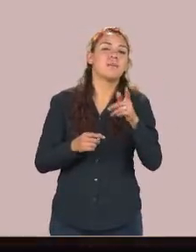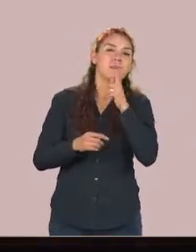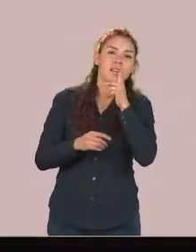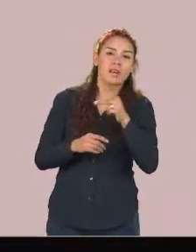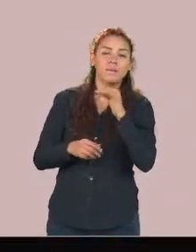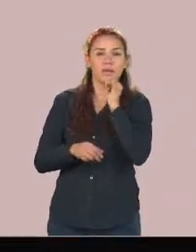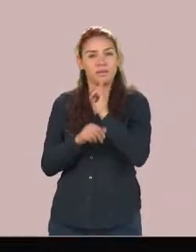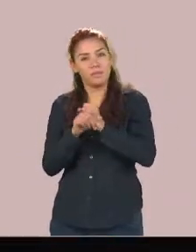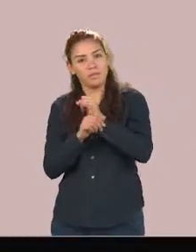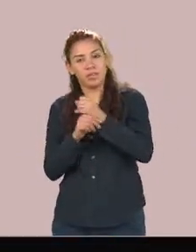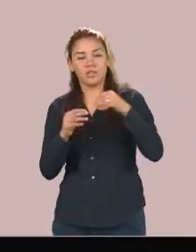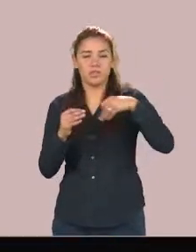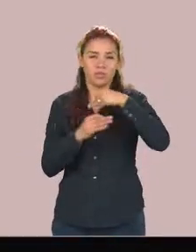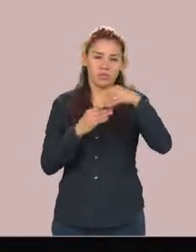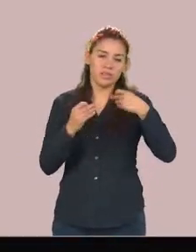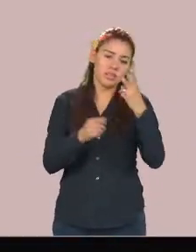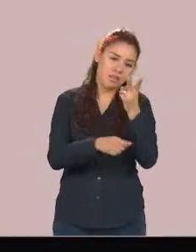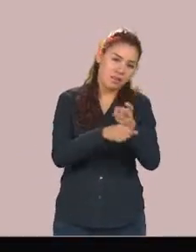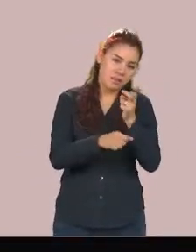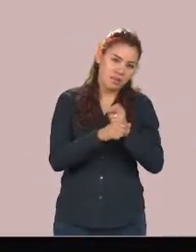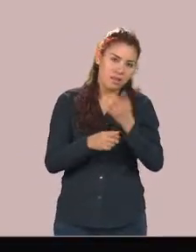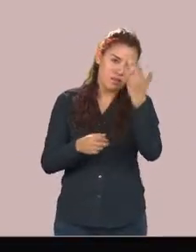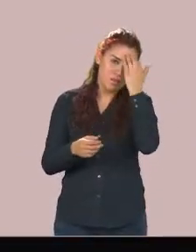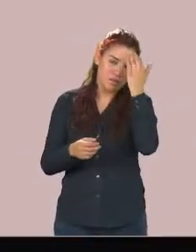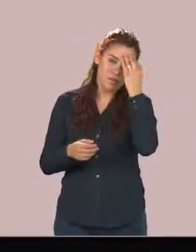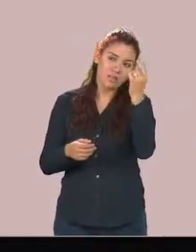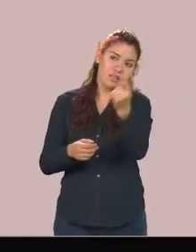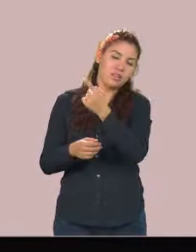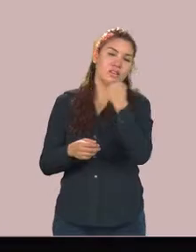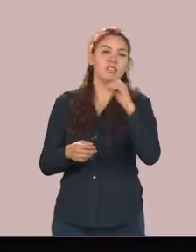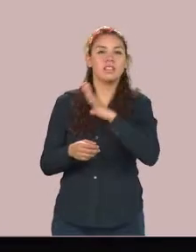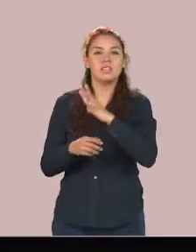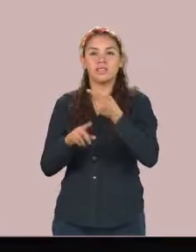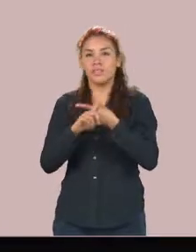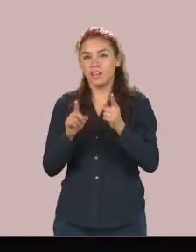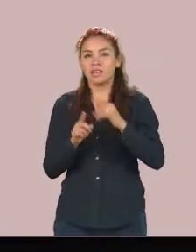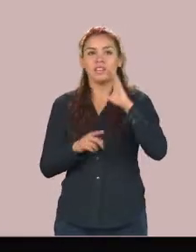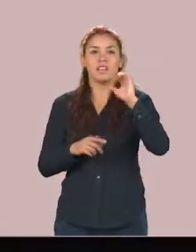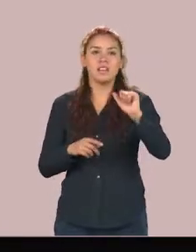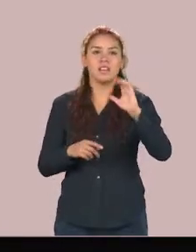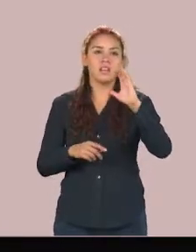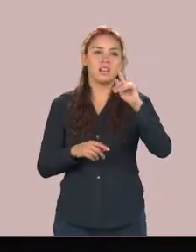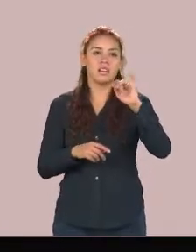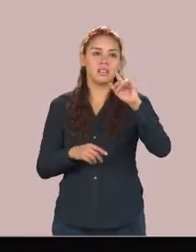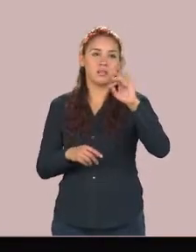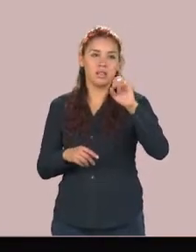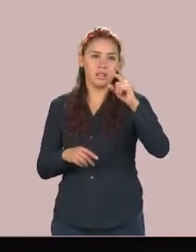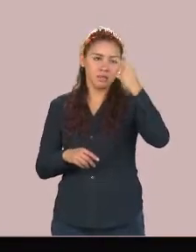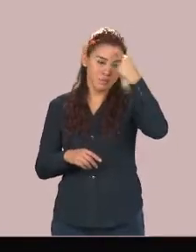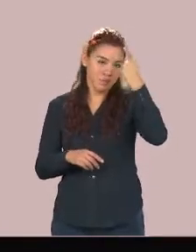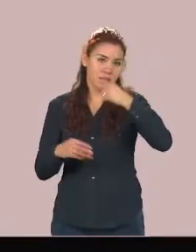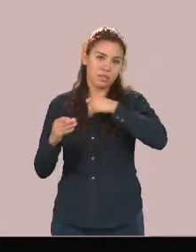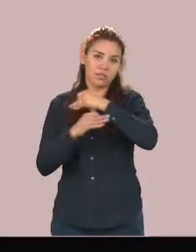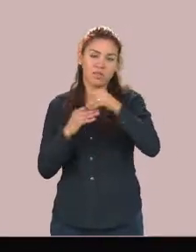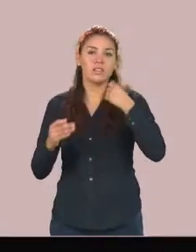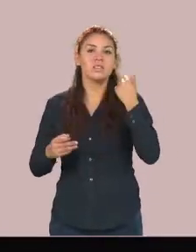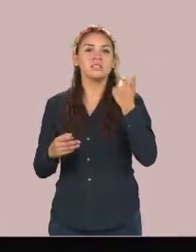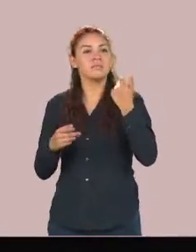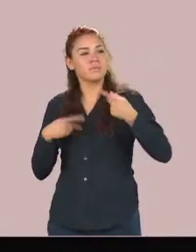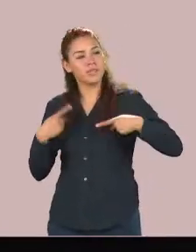vengan a conocernos tenemos gran diversidad de actividades destinadas para toda la sociedad tamaulipeca y de todo